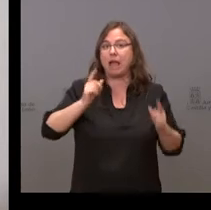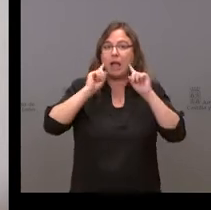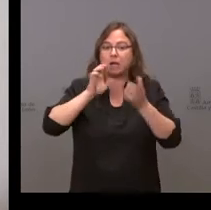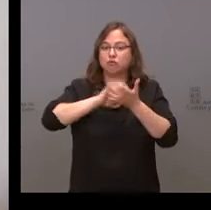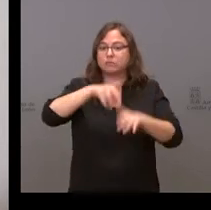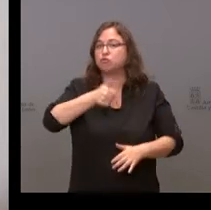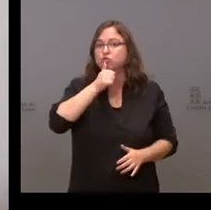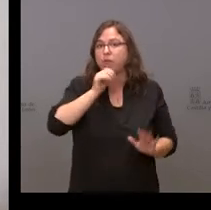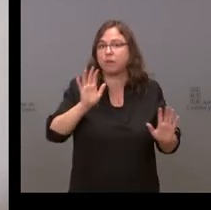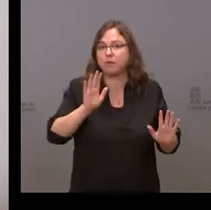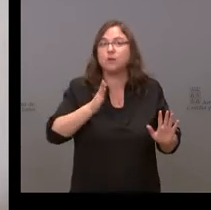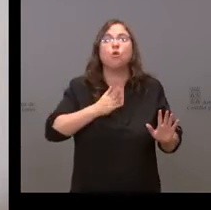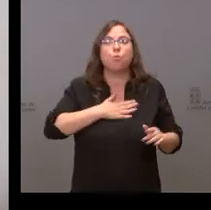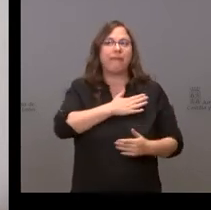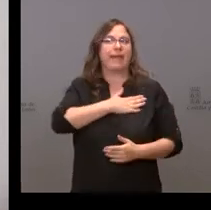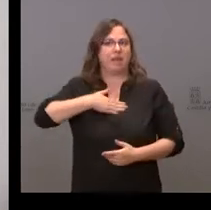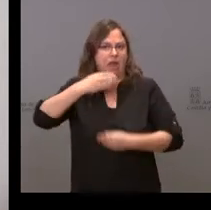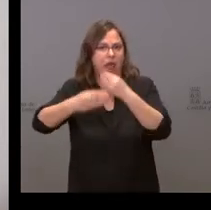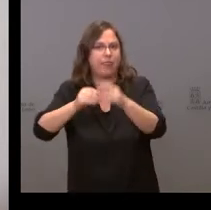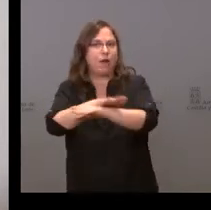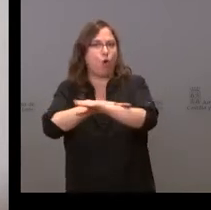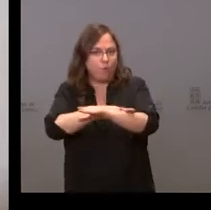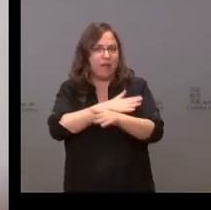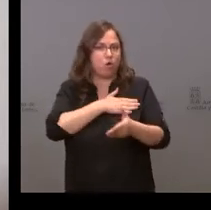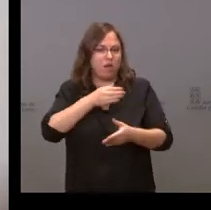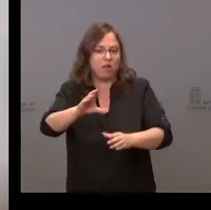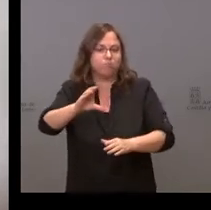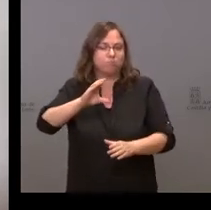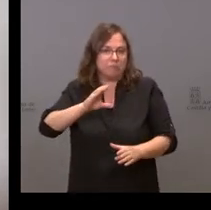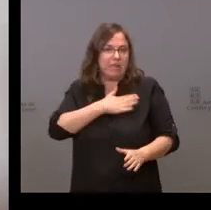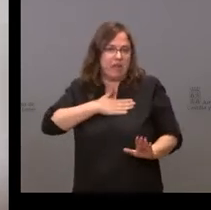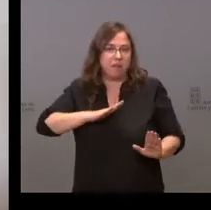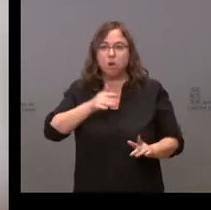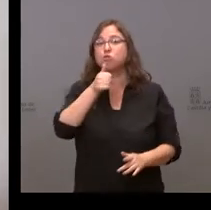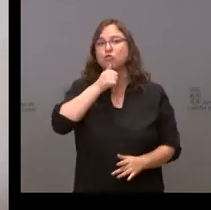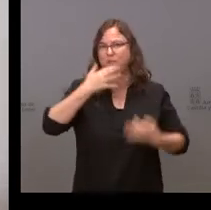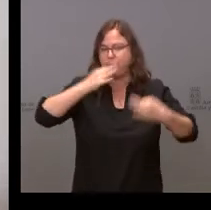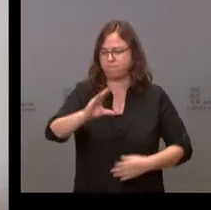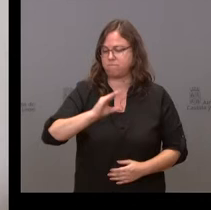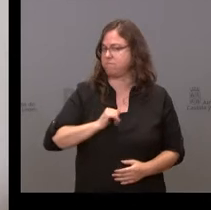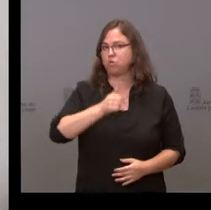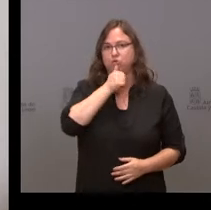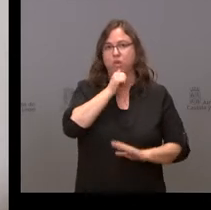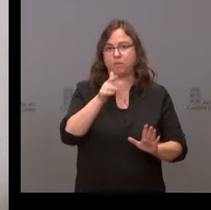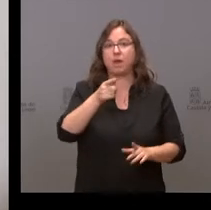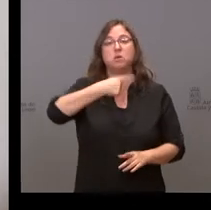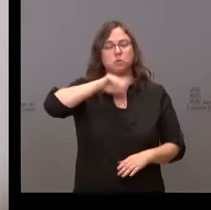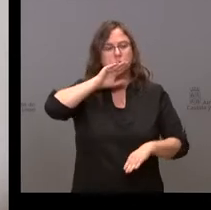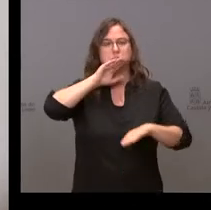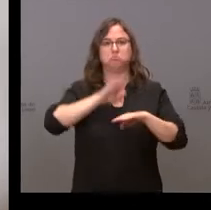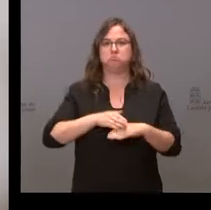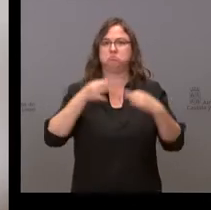ha llegado, no digo que no esté en la mente del gobierno de España al trasladar esas cantidades. Nosotros hemos hecho los deberes.